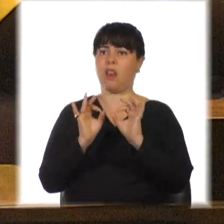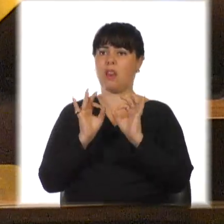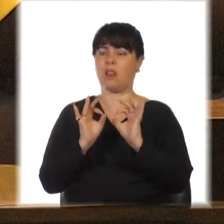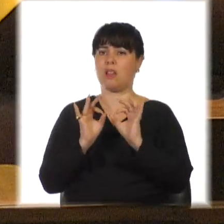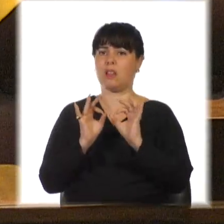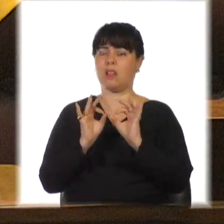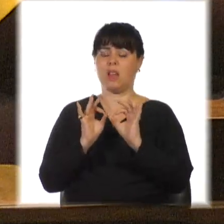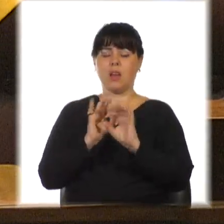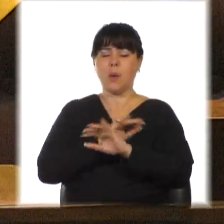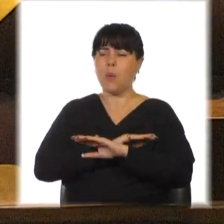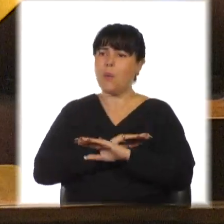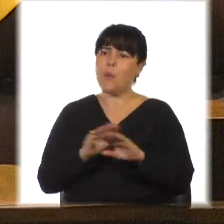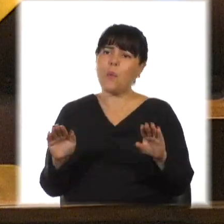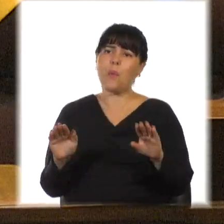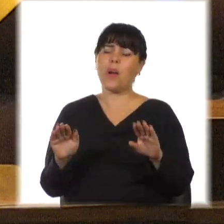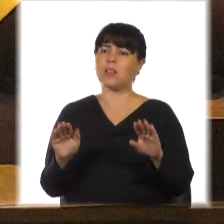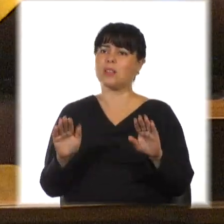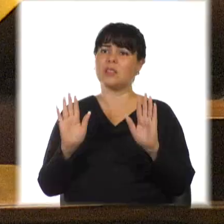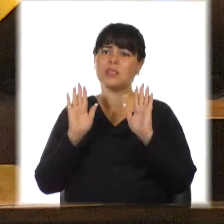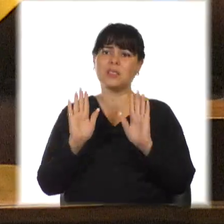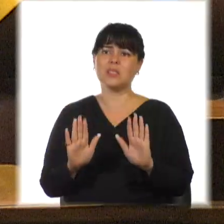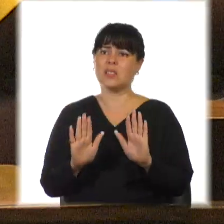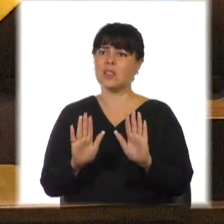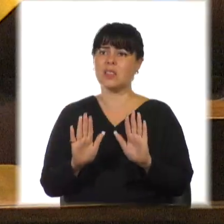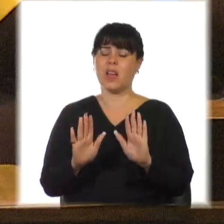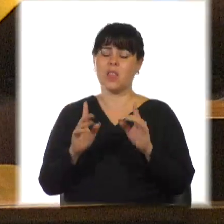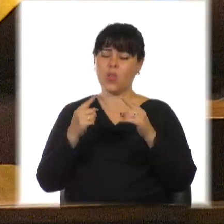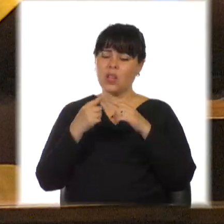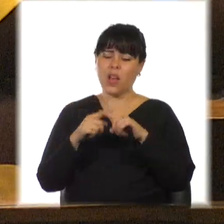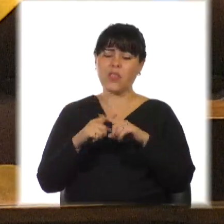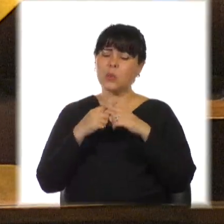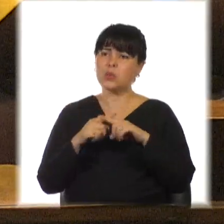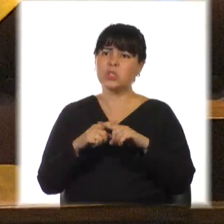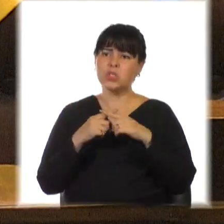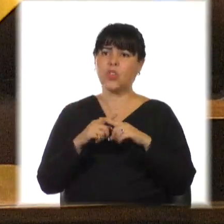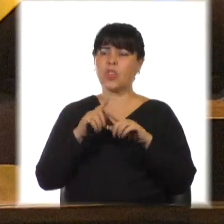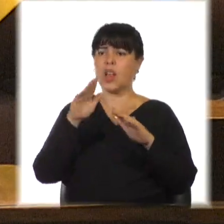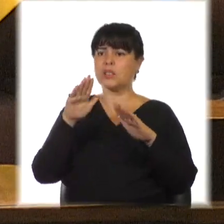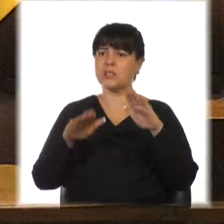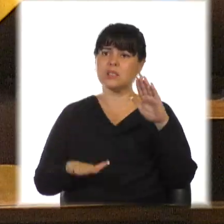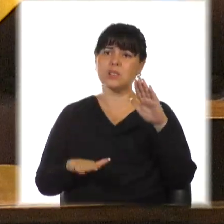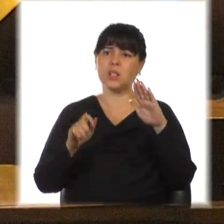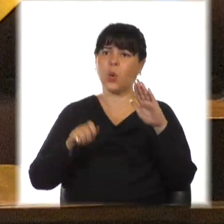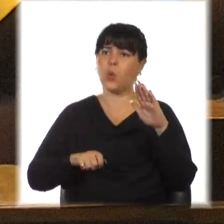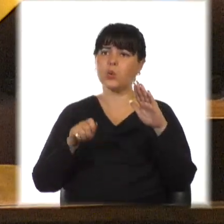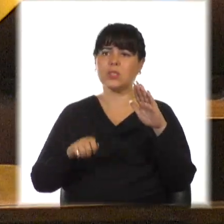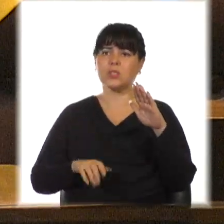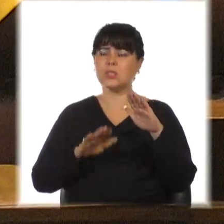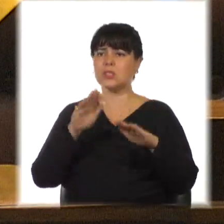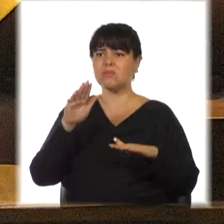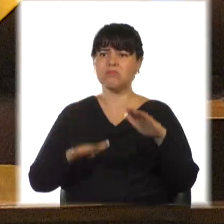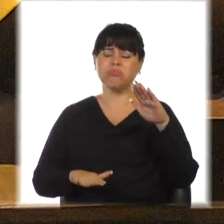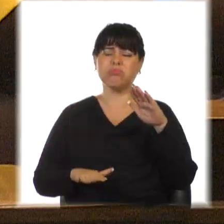Basta de un sistema opresor axiomático donde la discusión de las injusticias sociales es vista como subversiva.